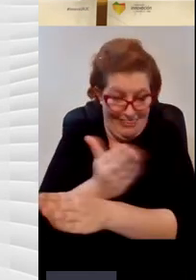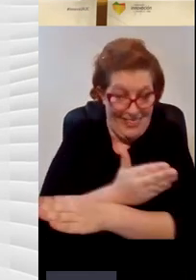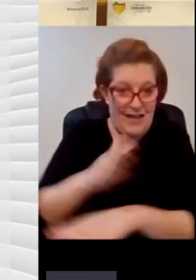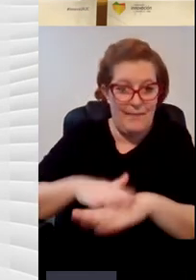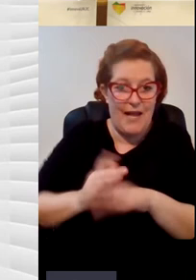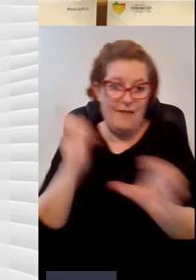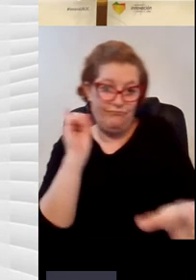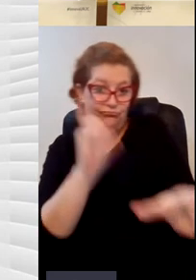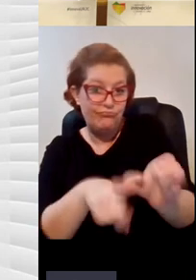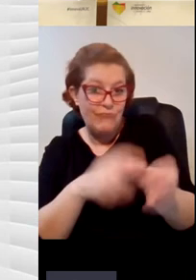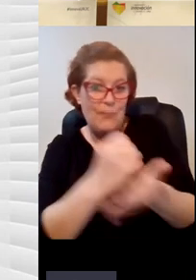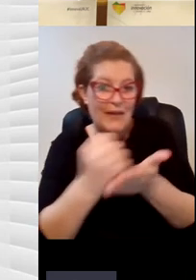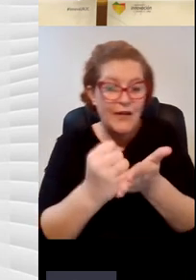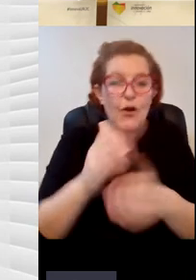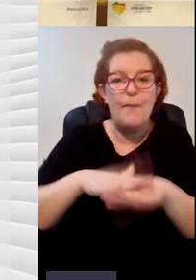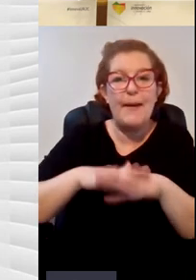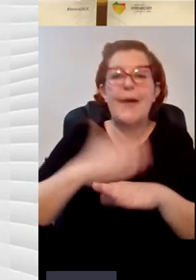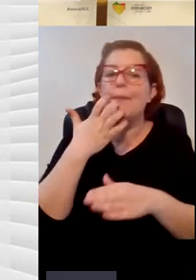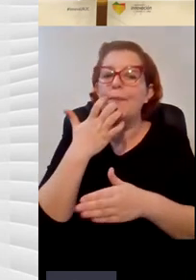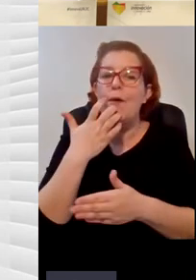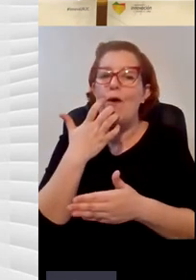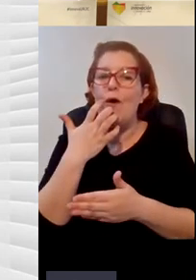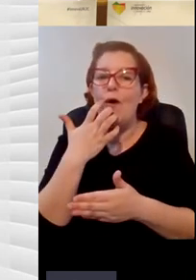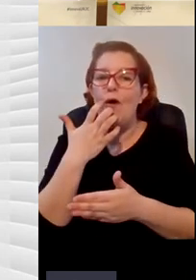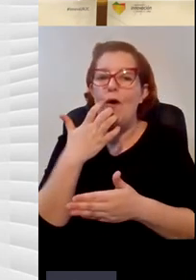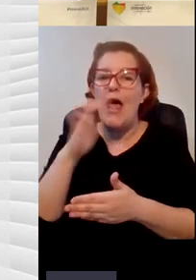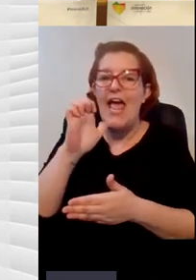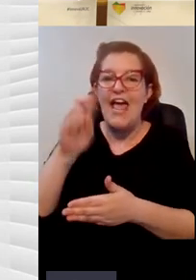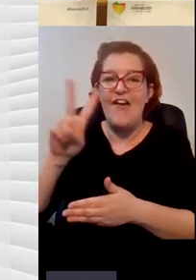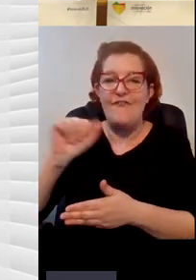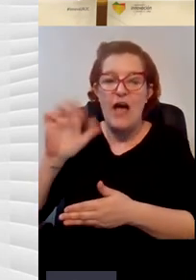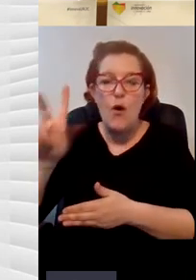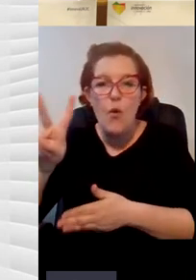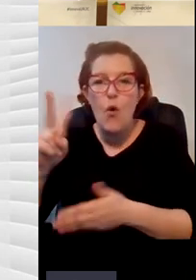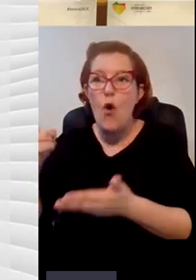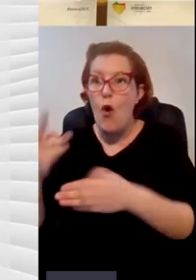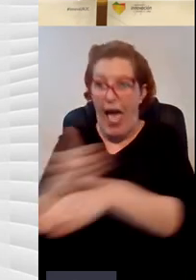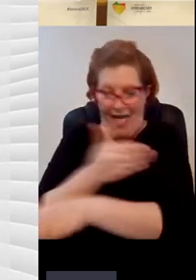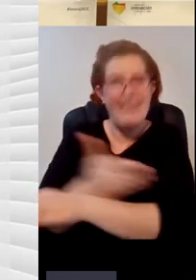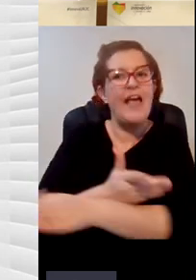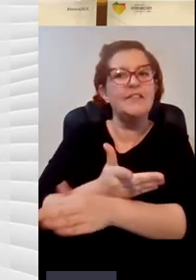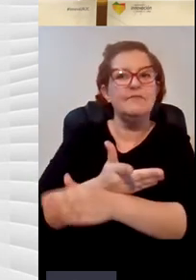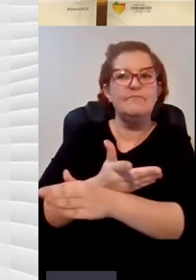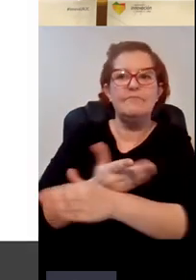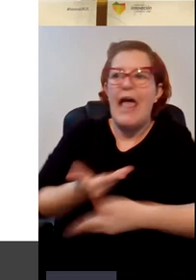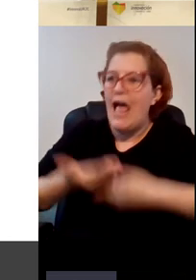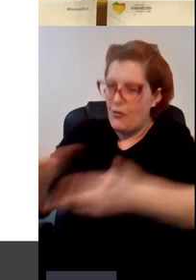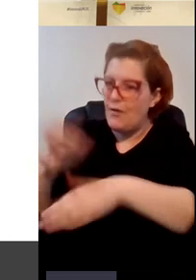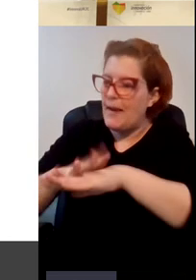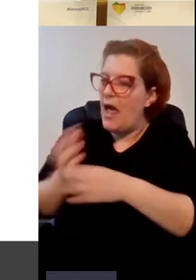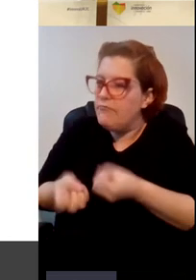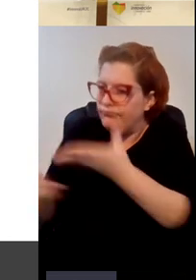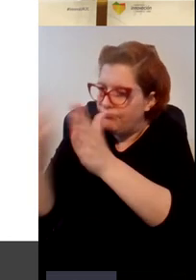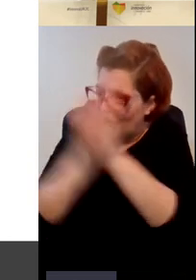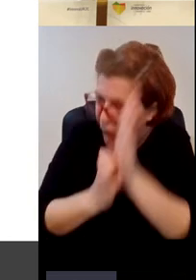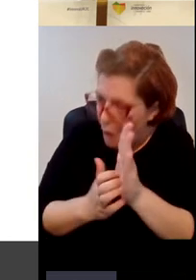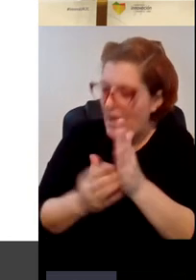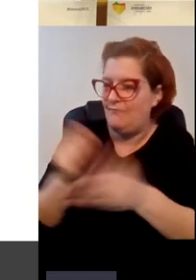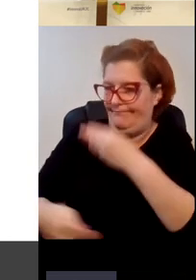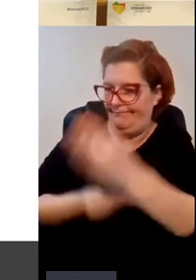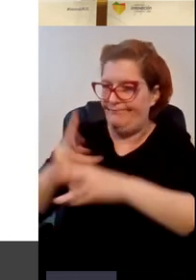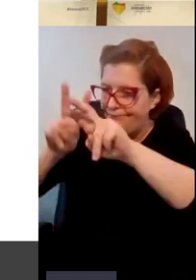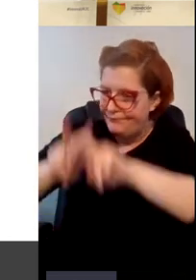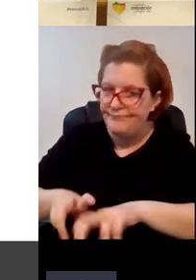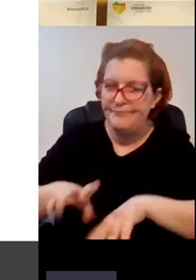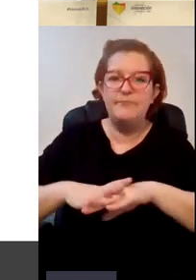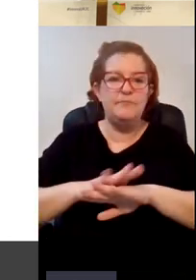que se examinen de la de la eva y les ayudamos un poquito en ese proceso y